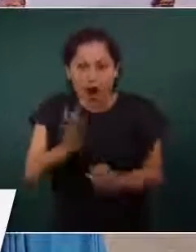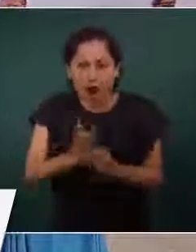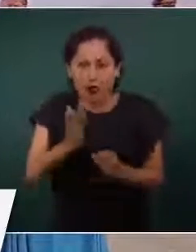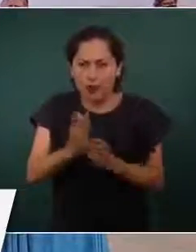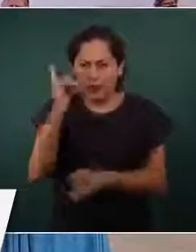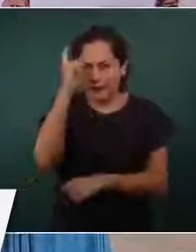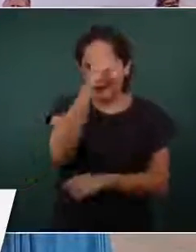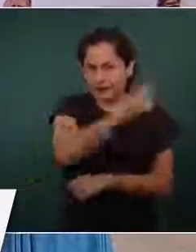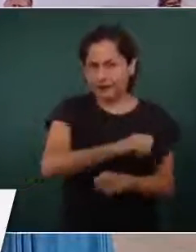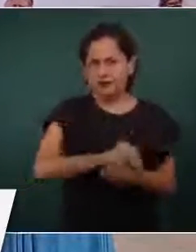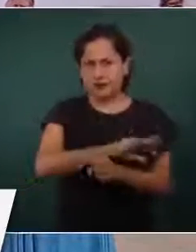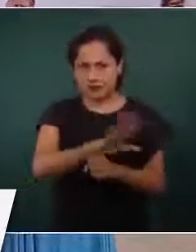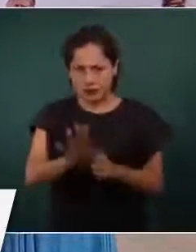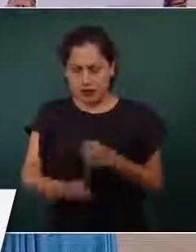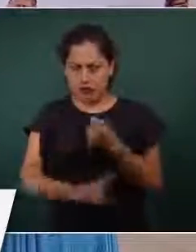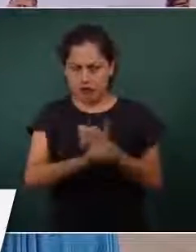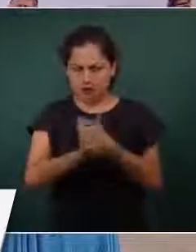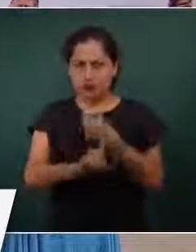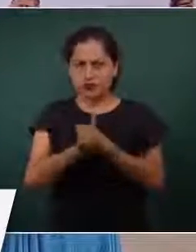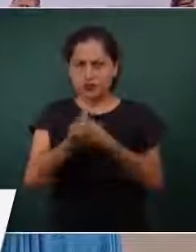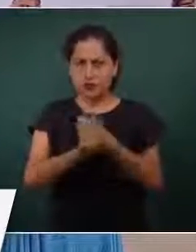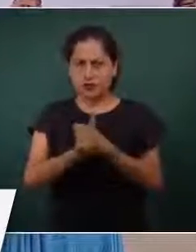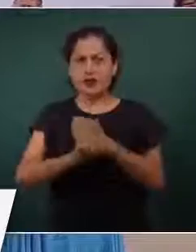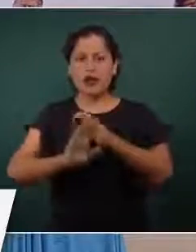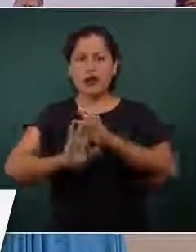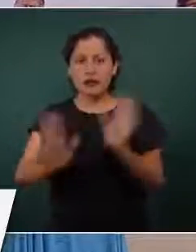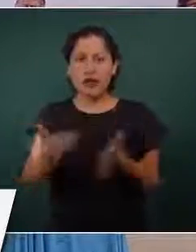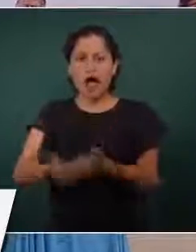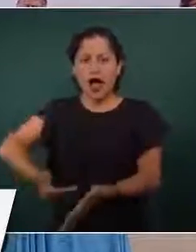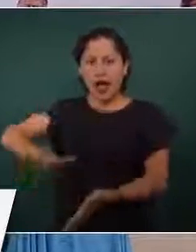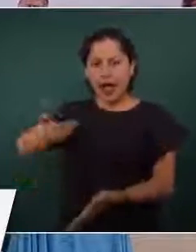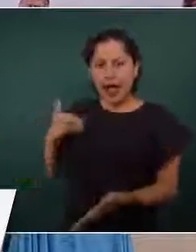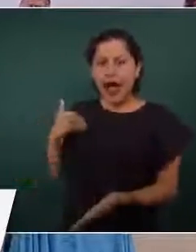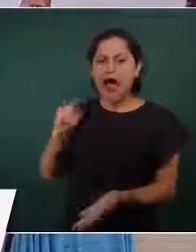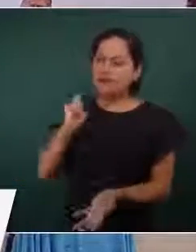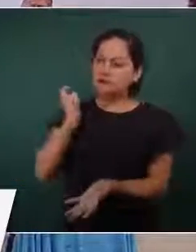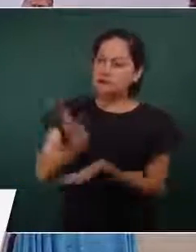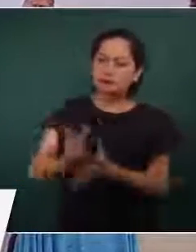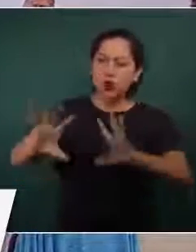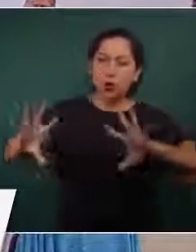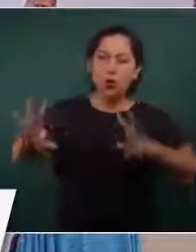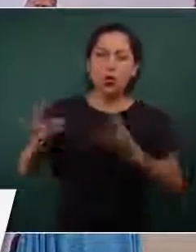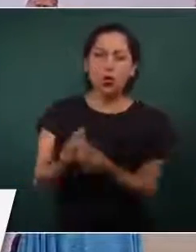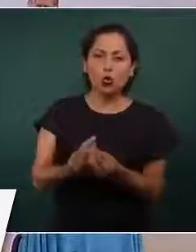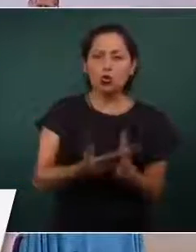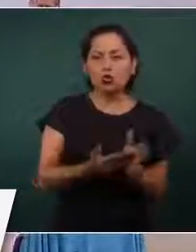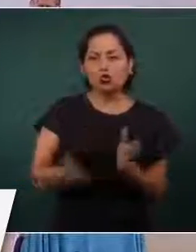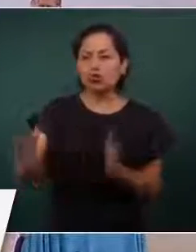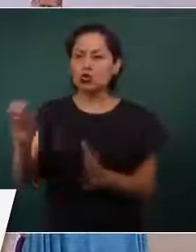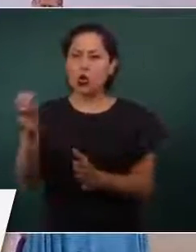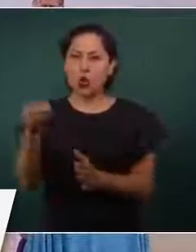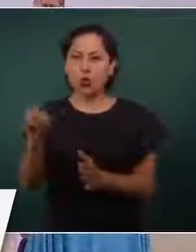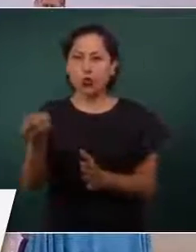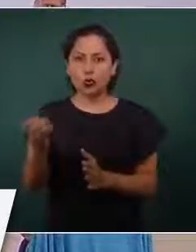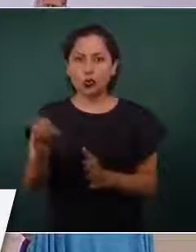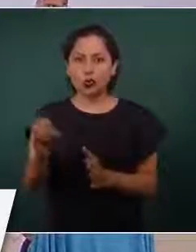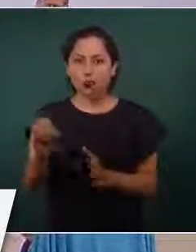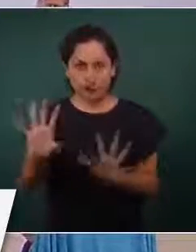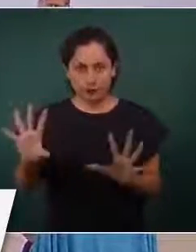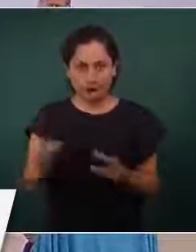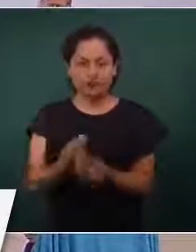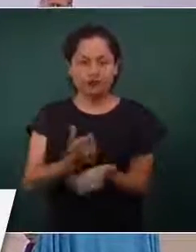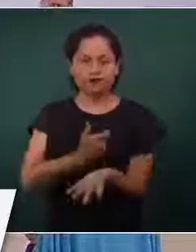adelantado, ya se entregó hasta el mes de octubre, ya nada más nos va a quedar un